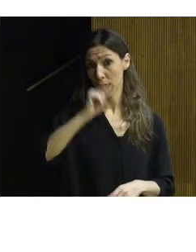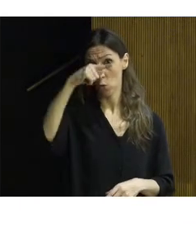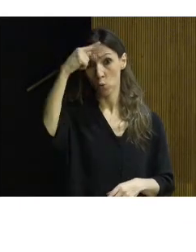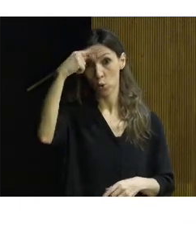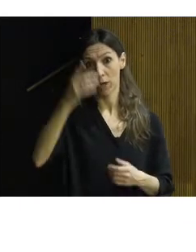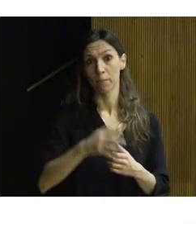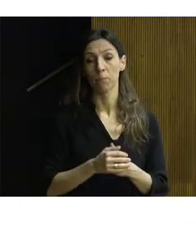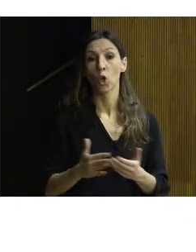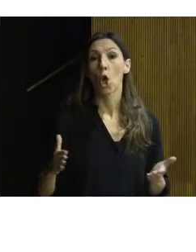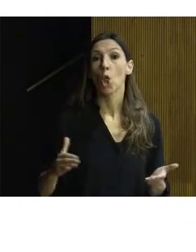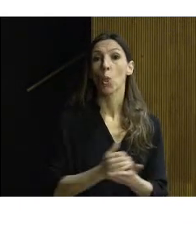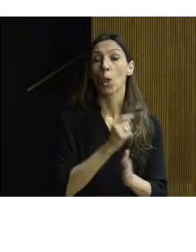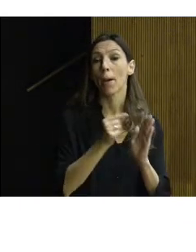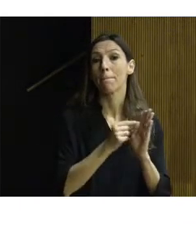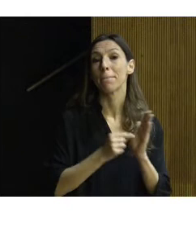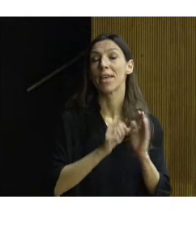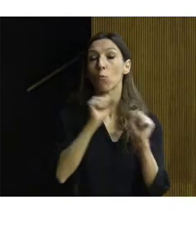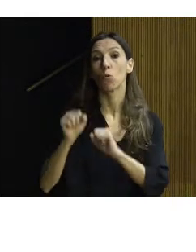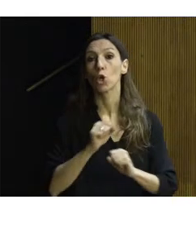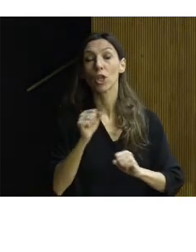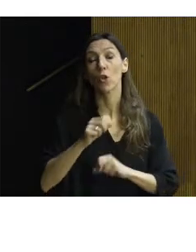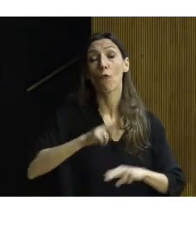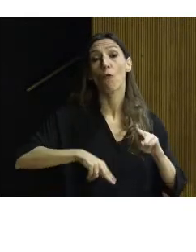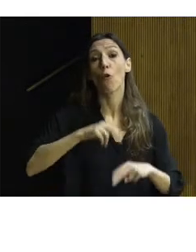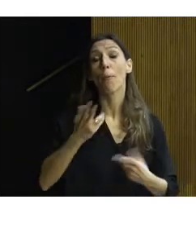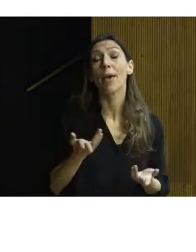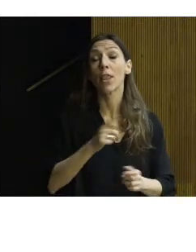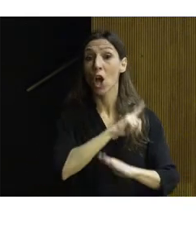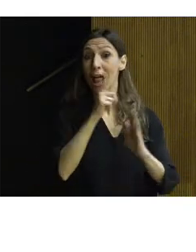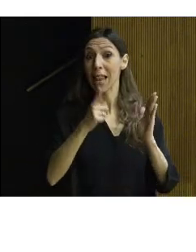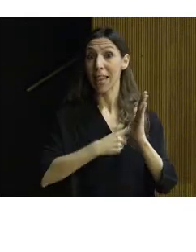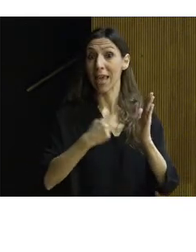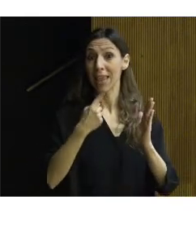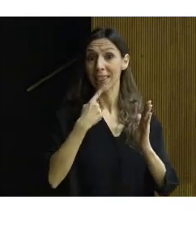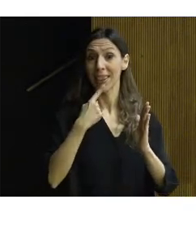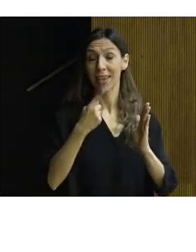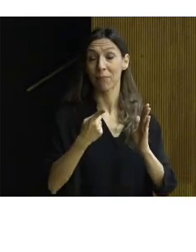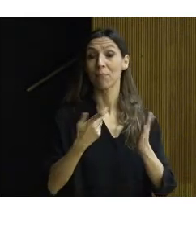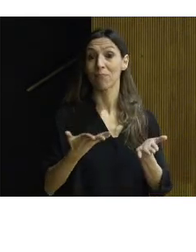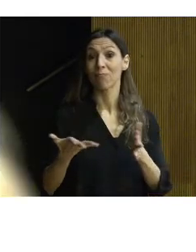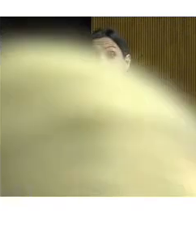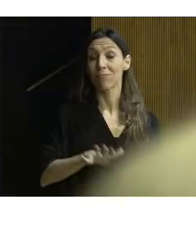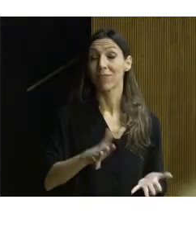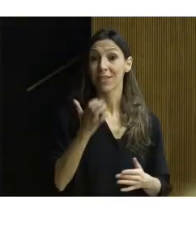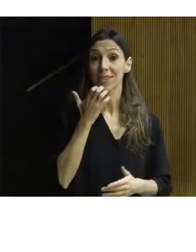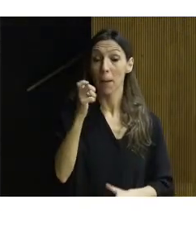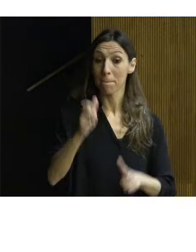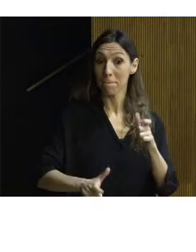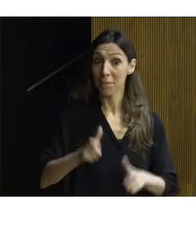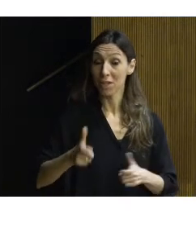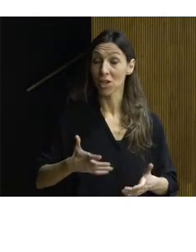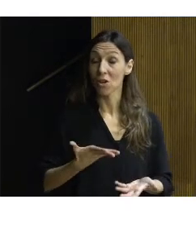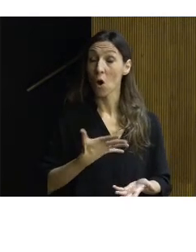Todas las medidas de protección y fomento que la ley establece solo cobran sentido si al final conducen a que un número cada vez mayor de ciudadanos puedan